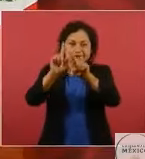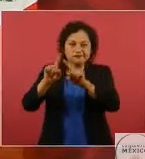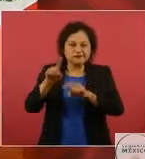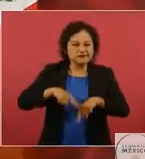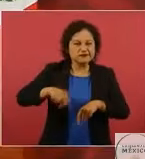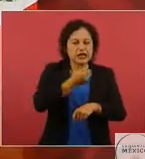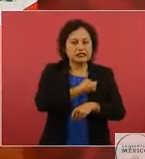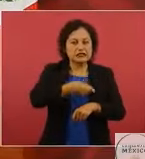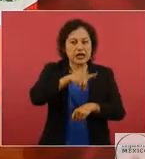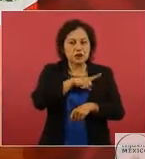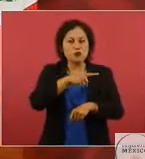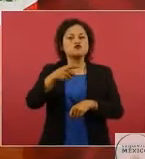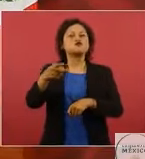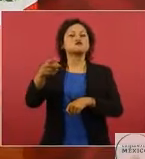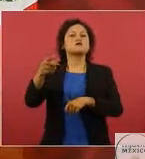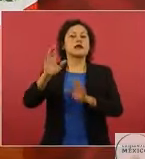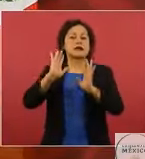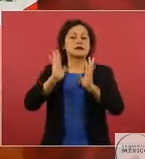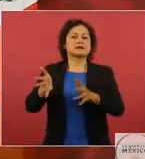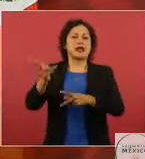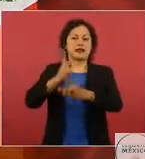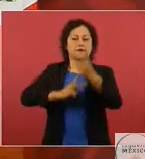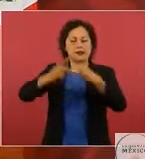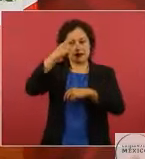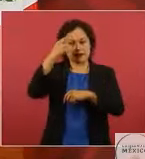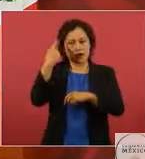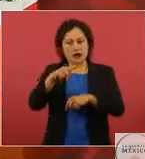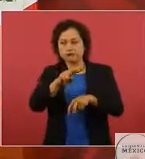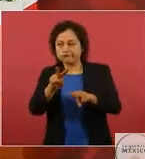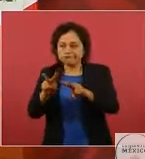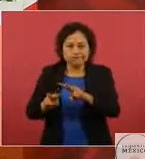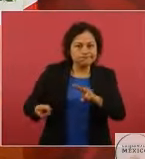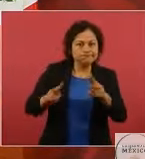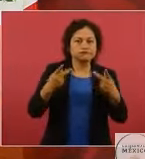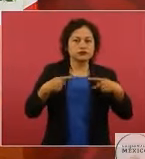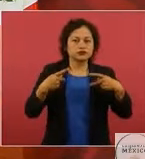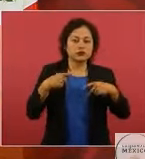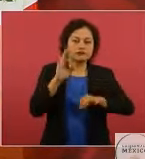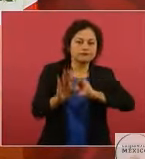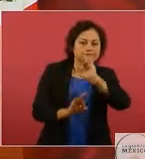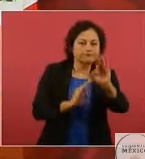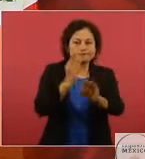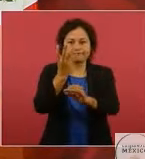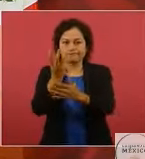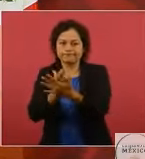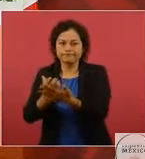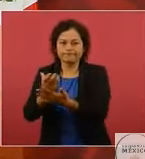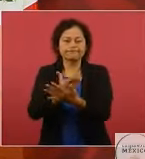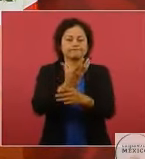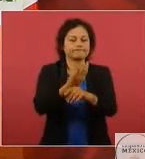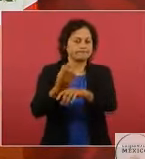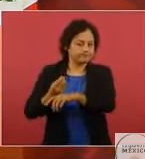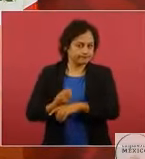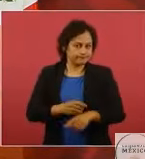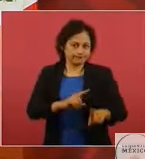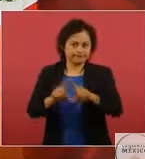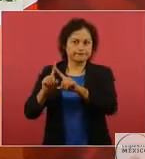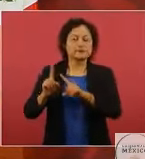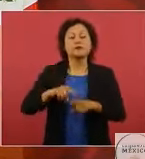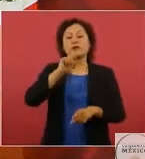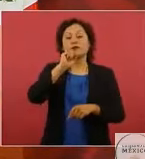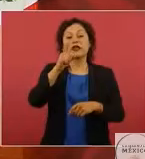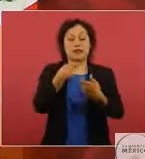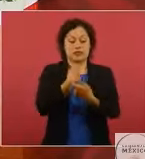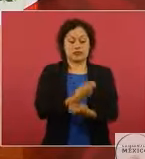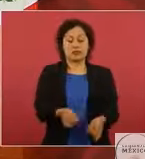todos para atender las necesidades de la población. En cuanto a despensas, como ya lo citó el señor gobernador, fueron